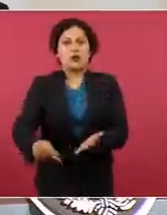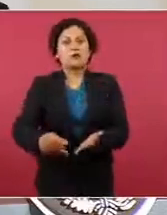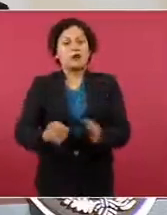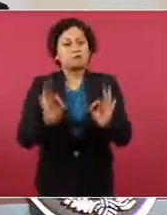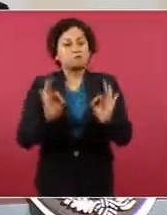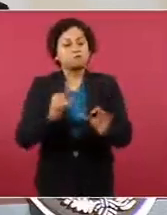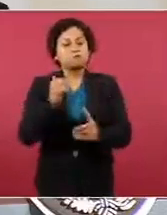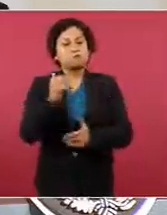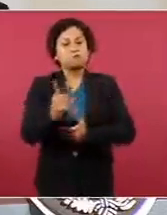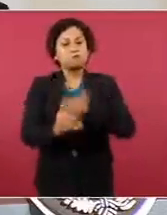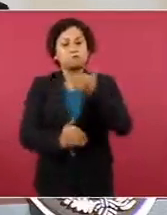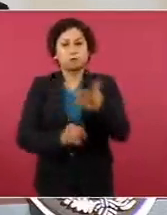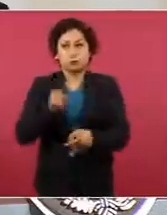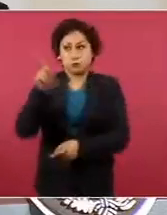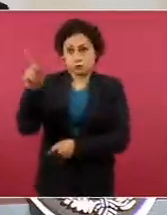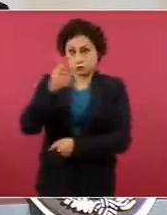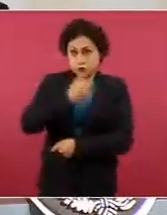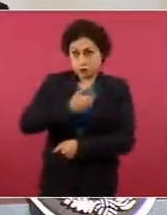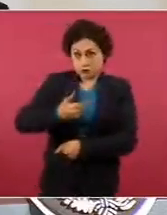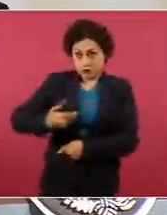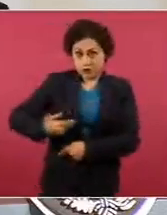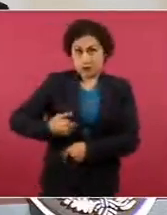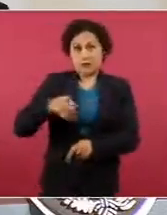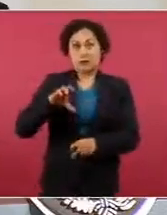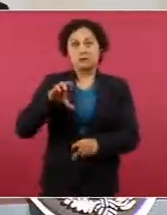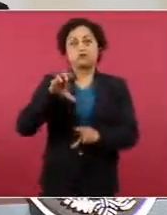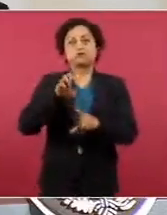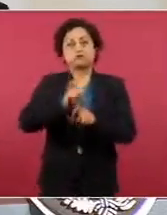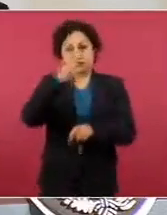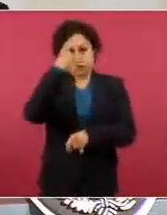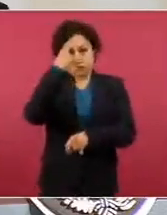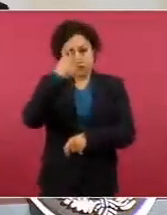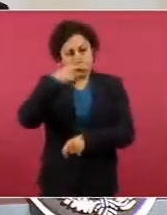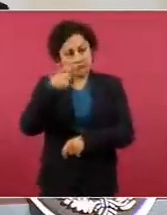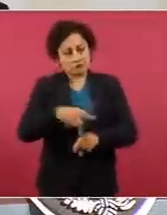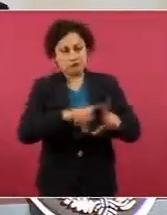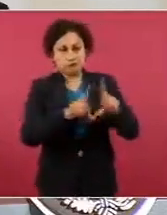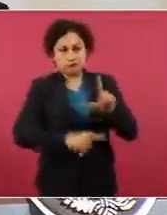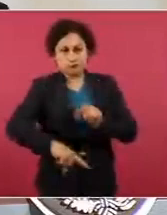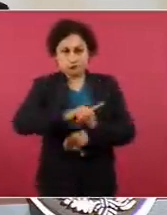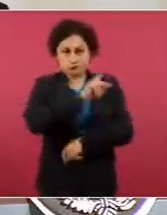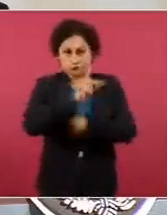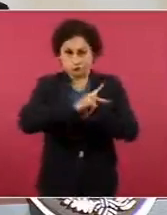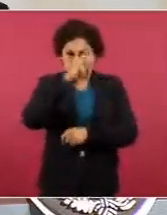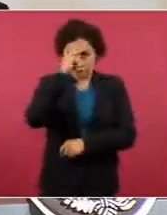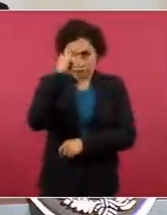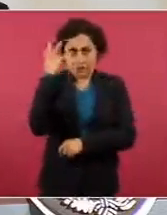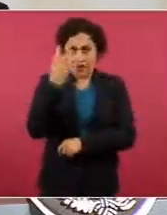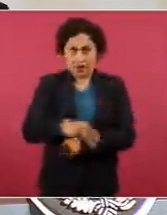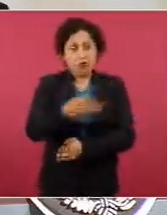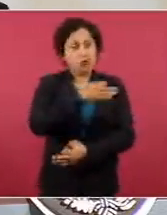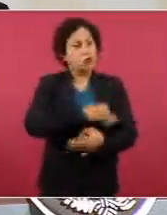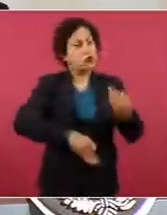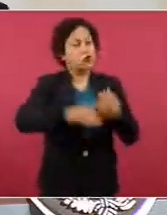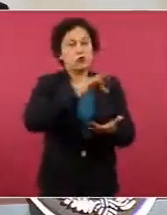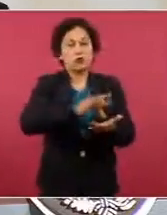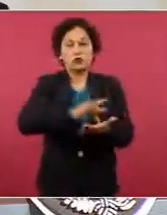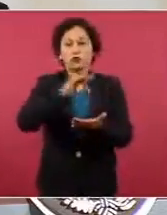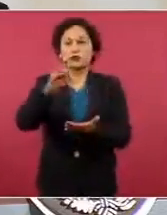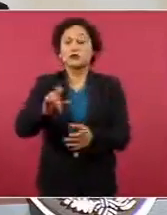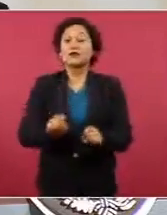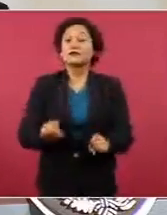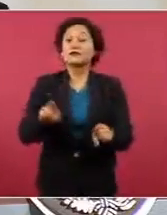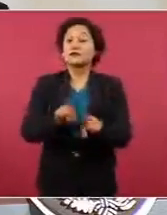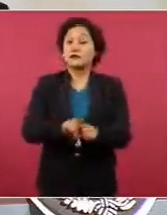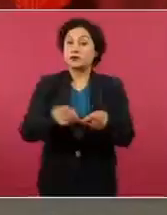presidente, para este país, a los compañeros y compañeras de la Secretaría de Seguridad